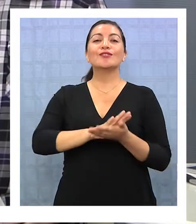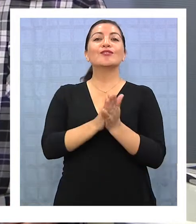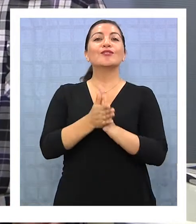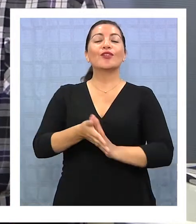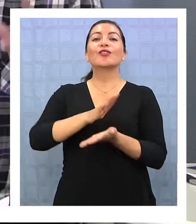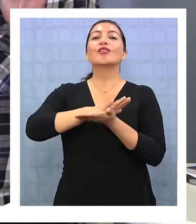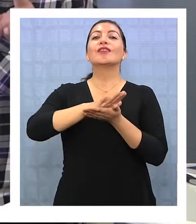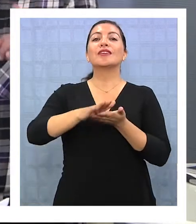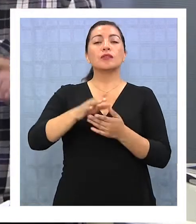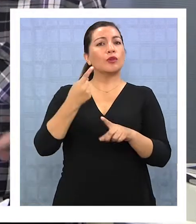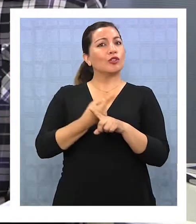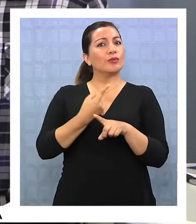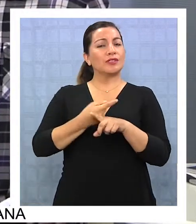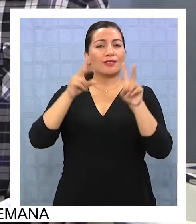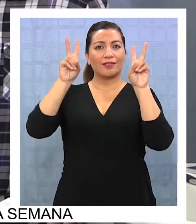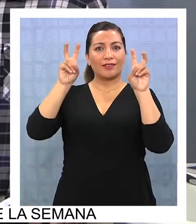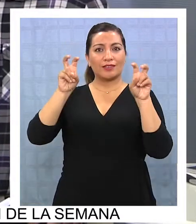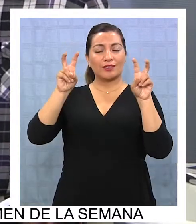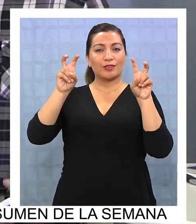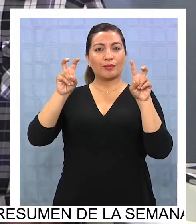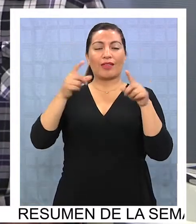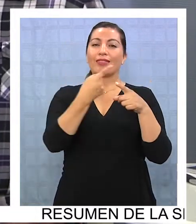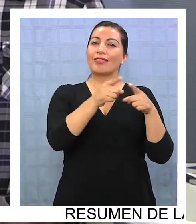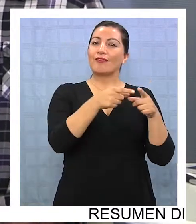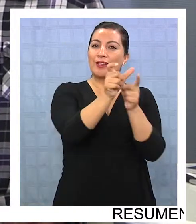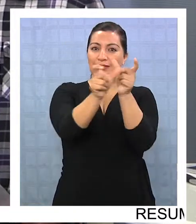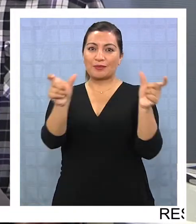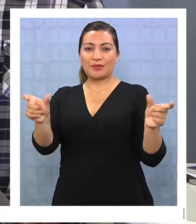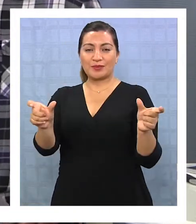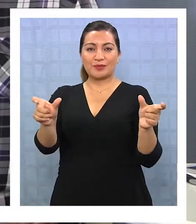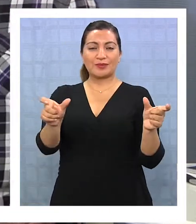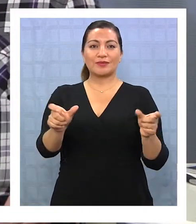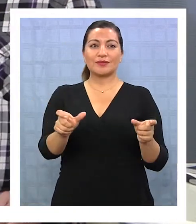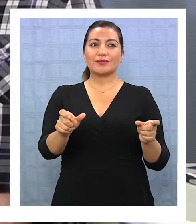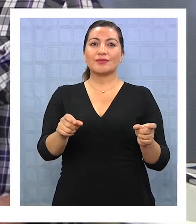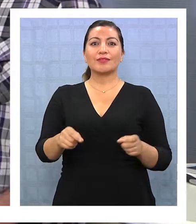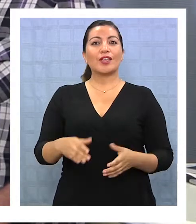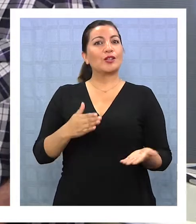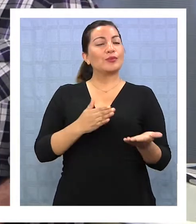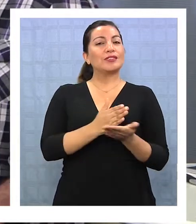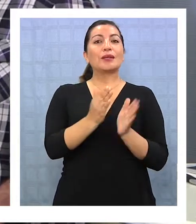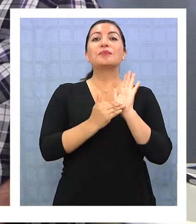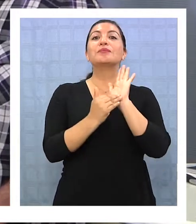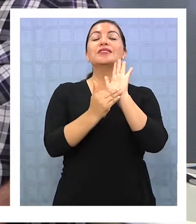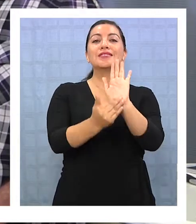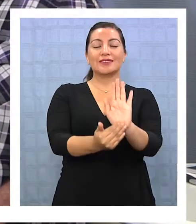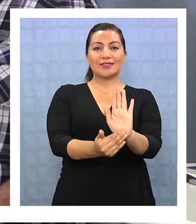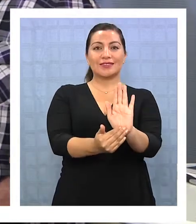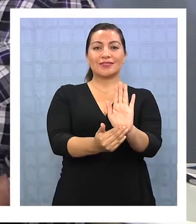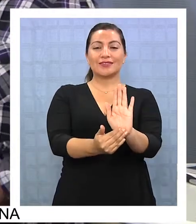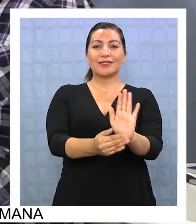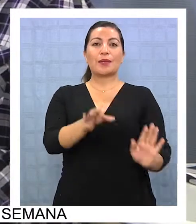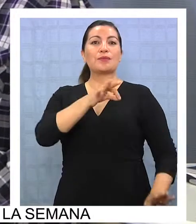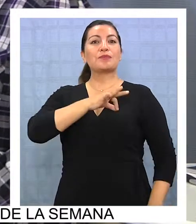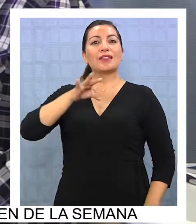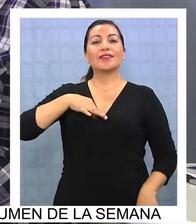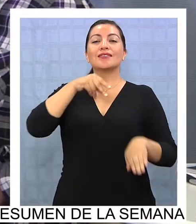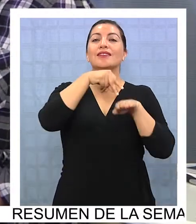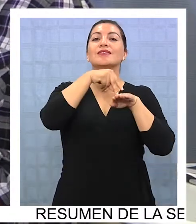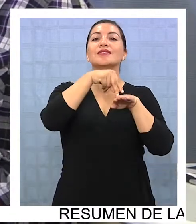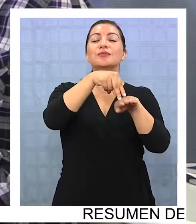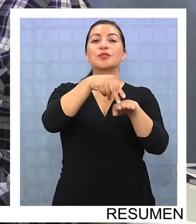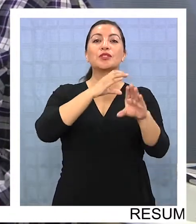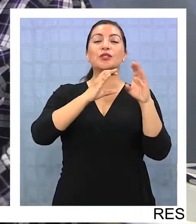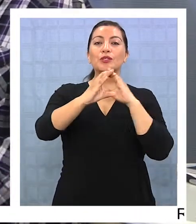absolutamente gratis. Para conversar de este tema estamos con varios invitados. Les voy a comenzar presentando a la Ministra de